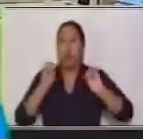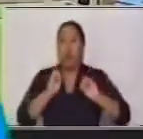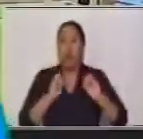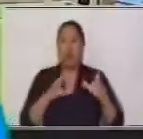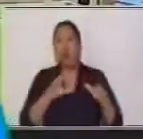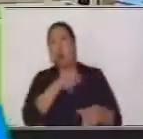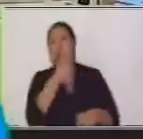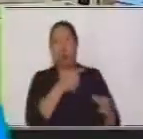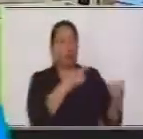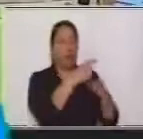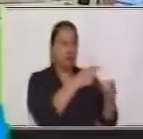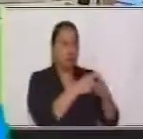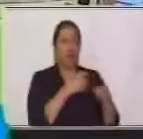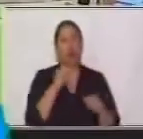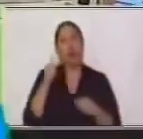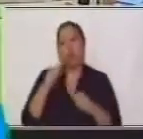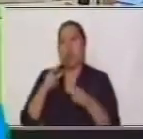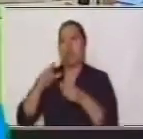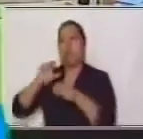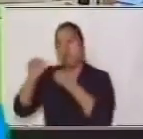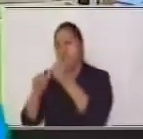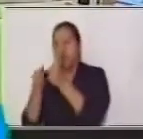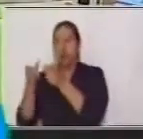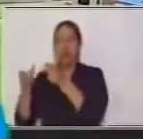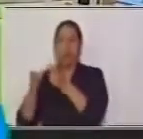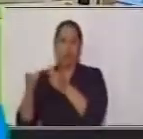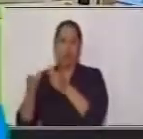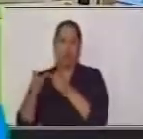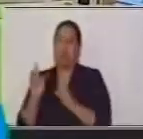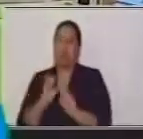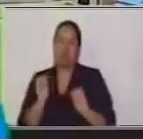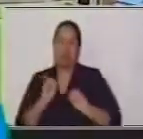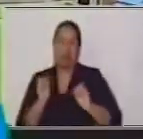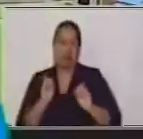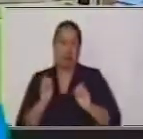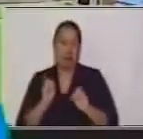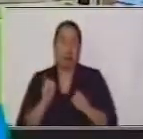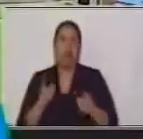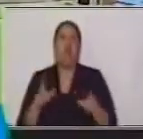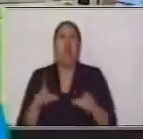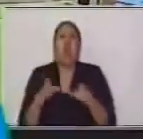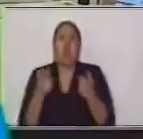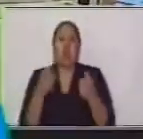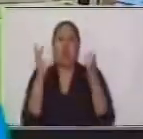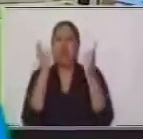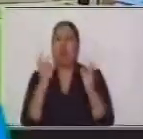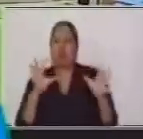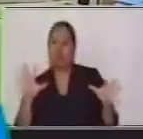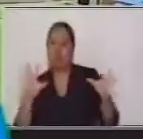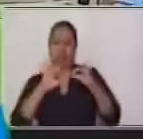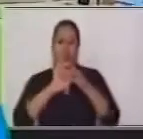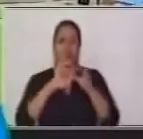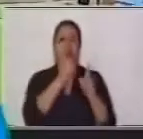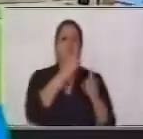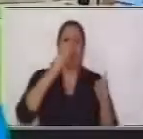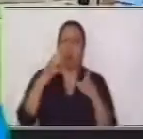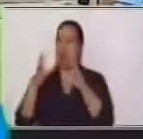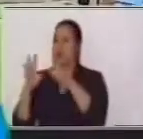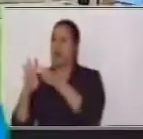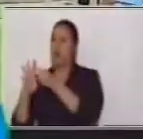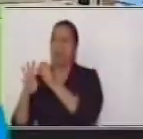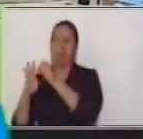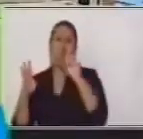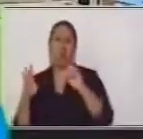sino que la forma en que se une una oración con otra es la pausa que se hace por medio de un signo de